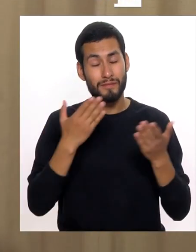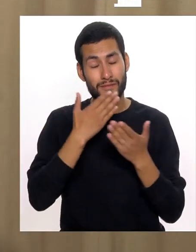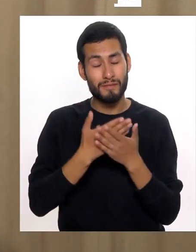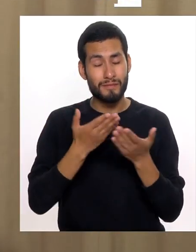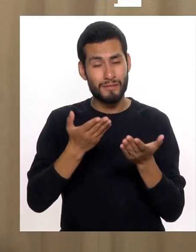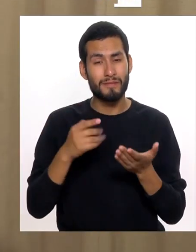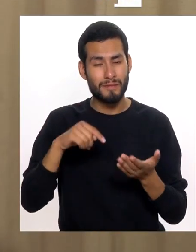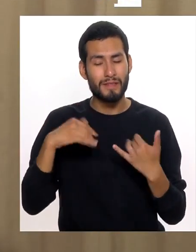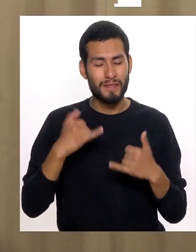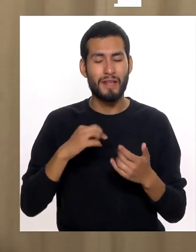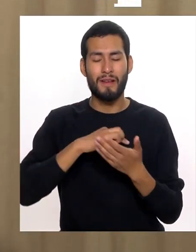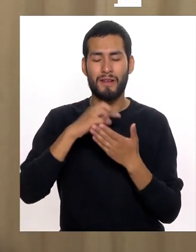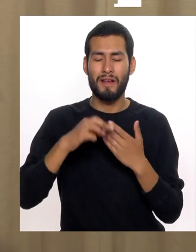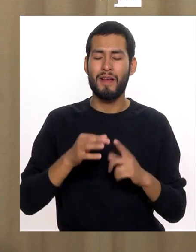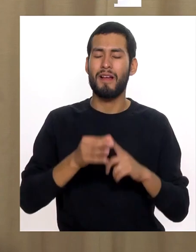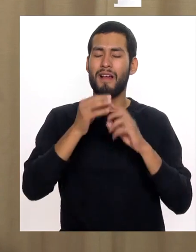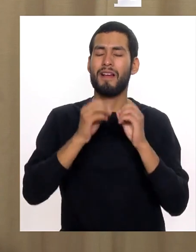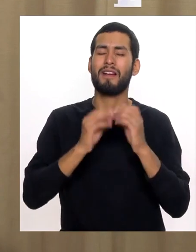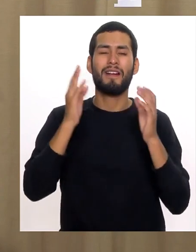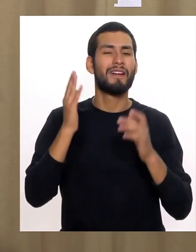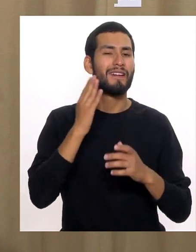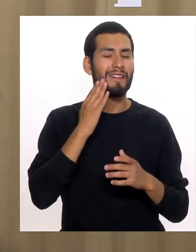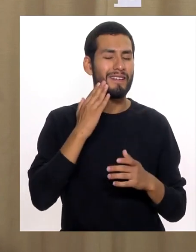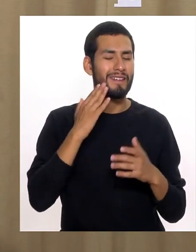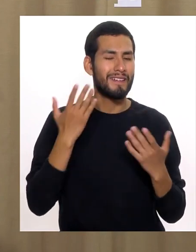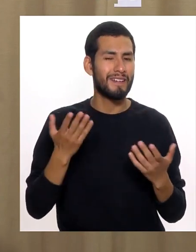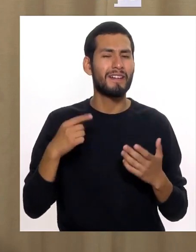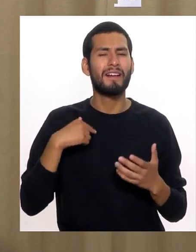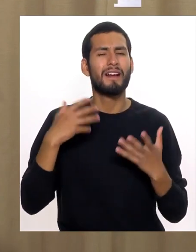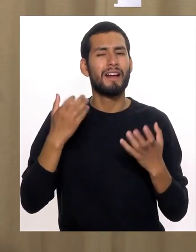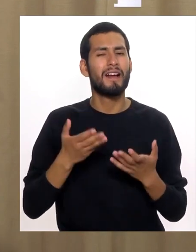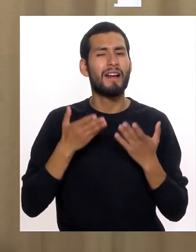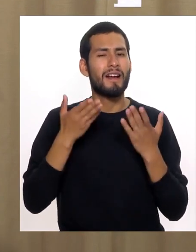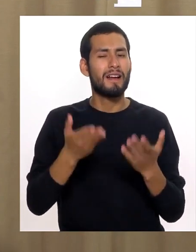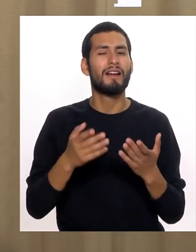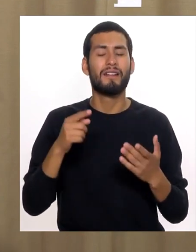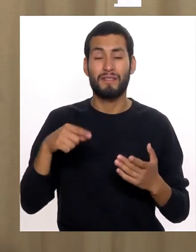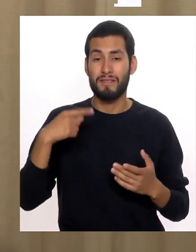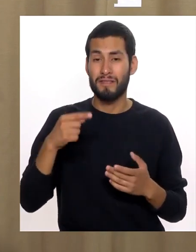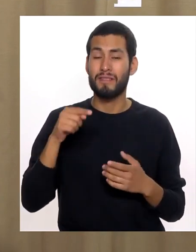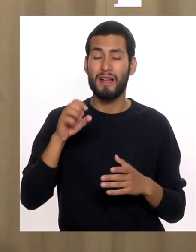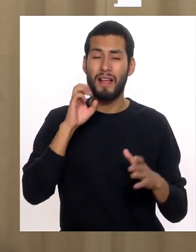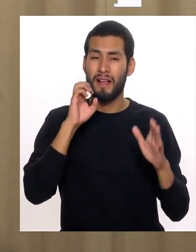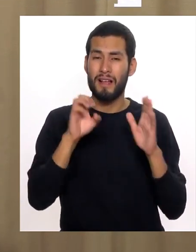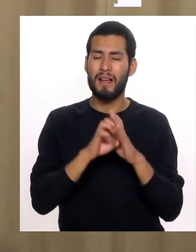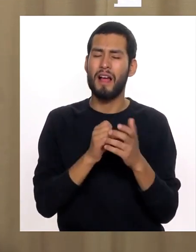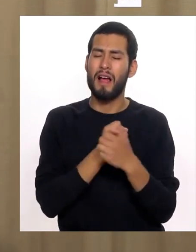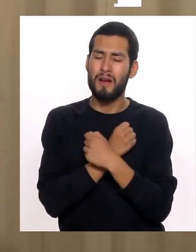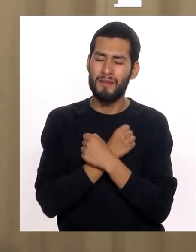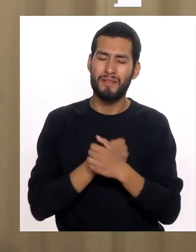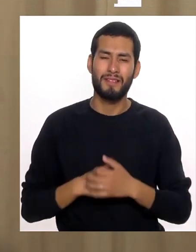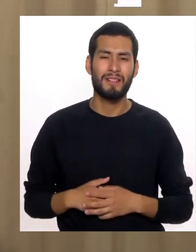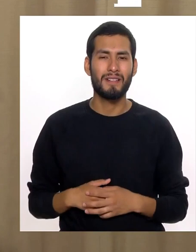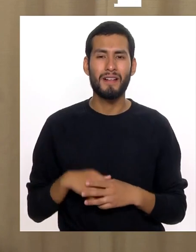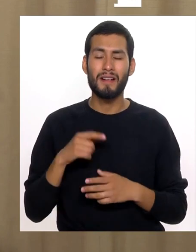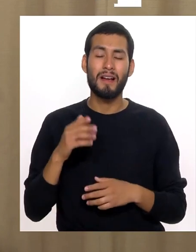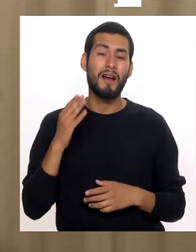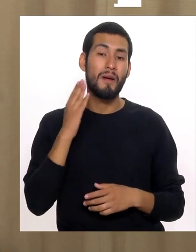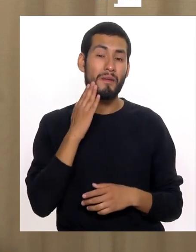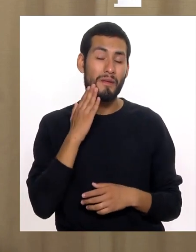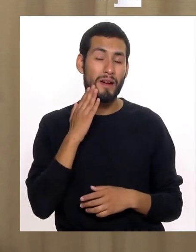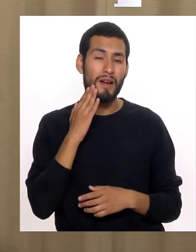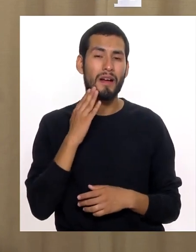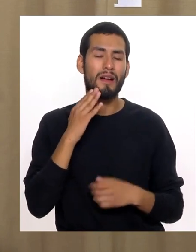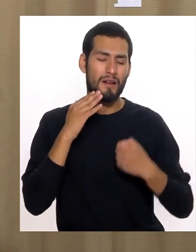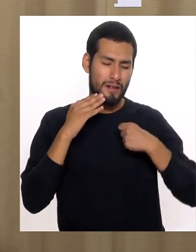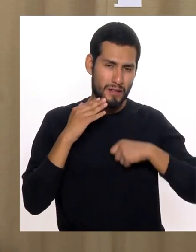estamos de regreso Y en nuestro programa Especial Por el día de mamá Queremos presentar El siguiente ejemplo De amor Entre